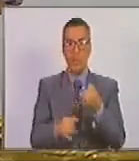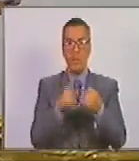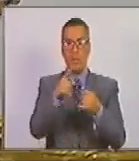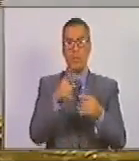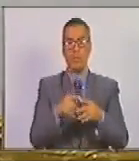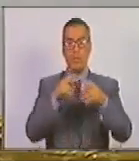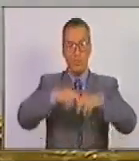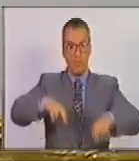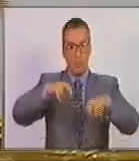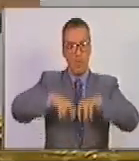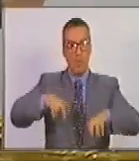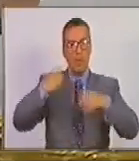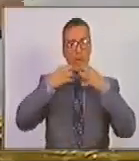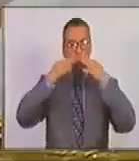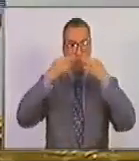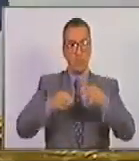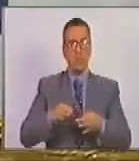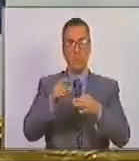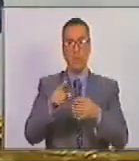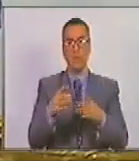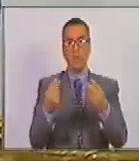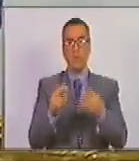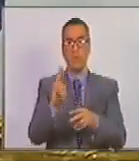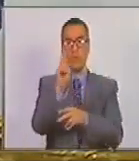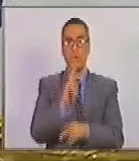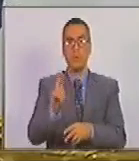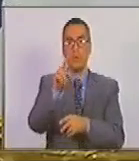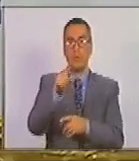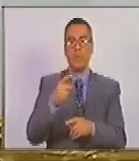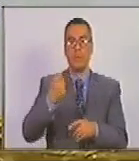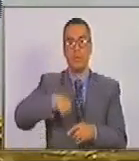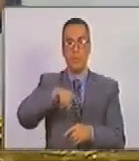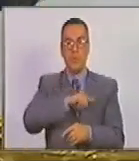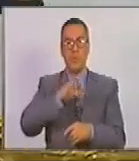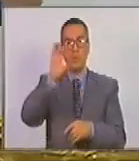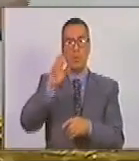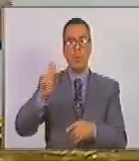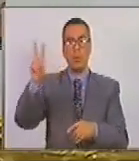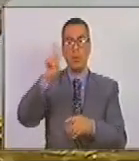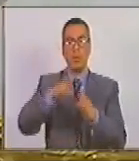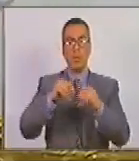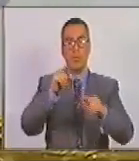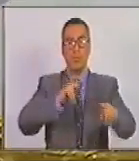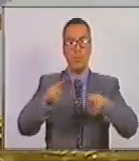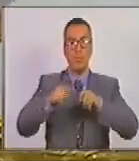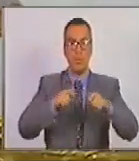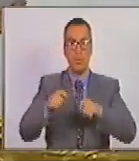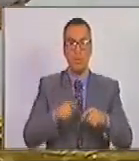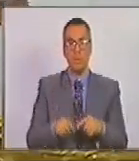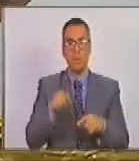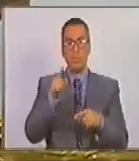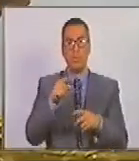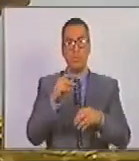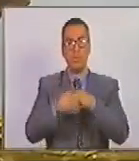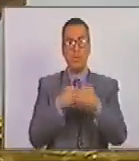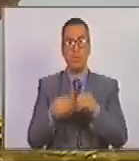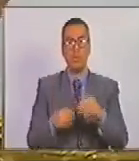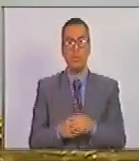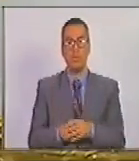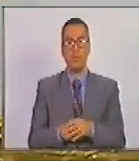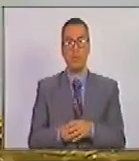esta investigación que estoy seguro será de mucha utilidad para nuestra patria y todas las acciones que de ahí se deriven